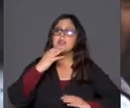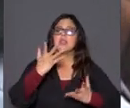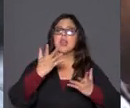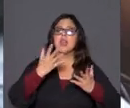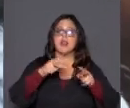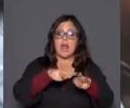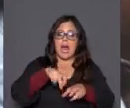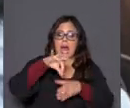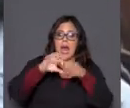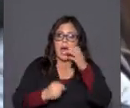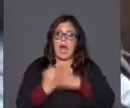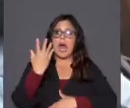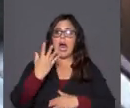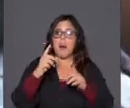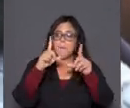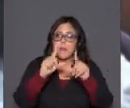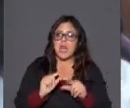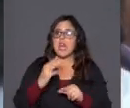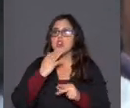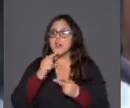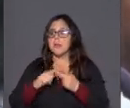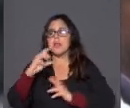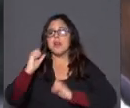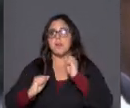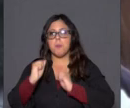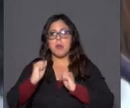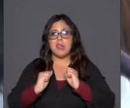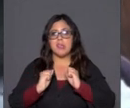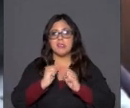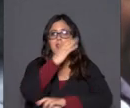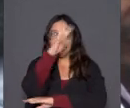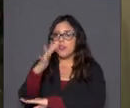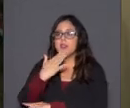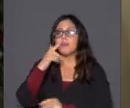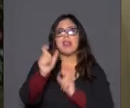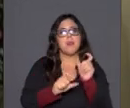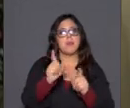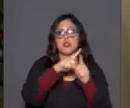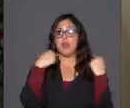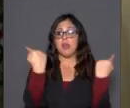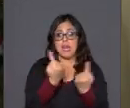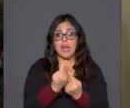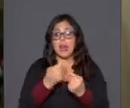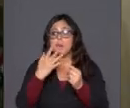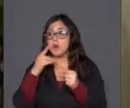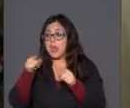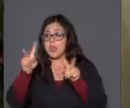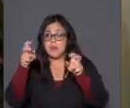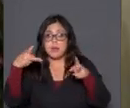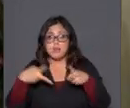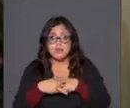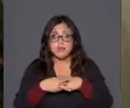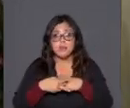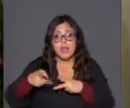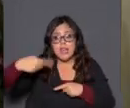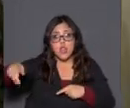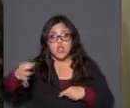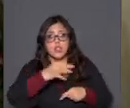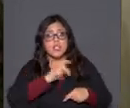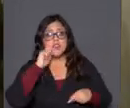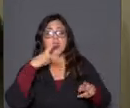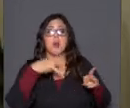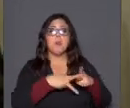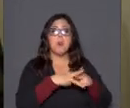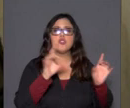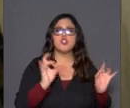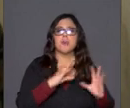nuestros contratistas forestales, a la ciudadanía en general. La verdad que un llamado así a sabotaje como ellos llaman, sabemos que no es un sabotaje a la industria